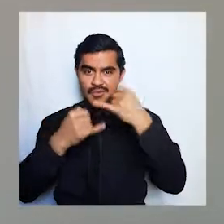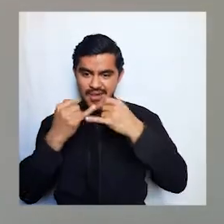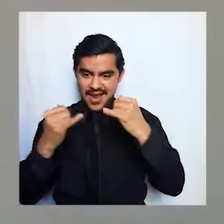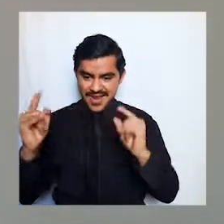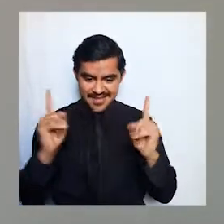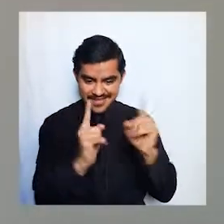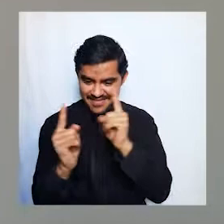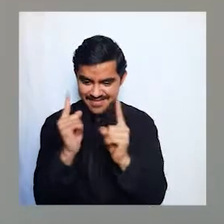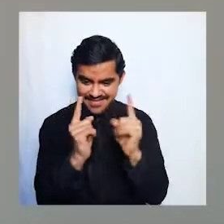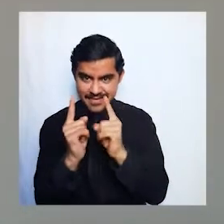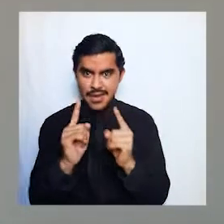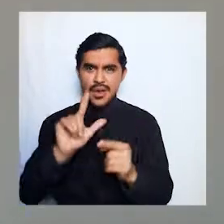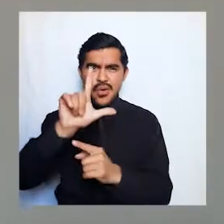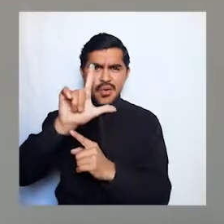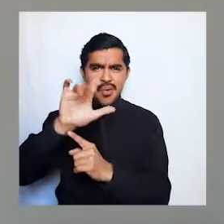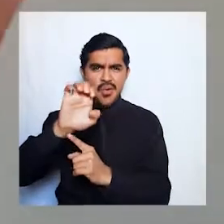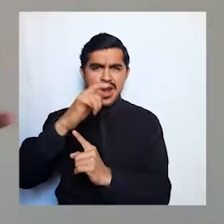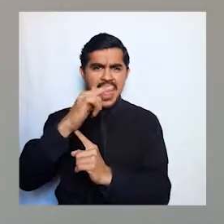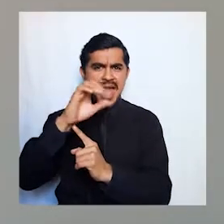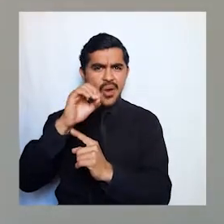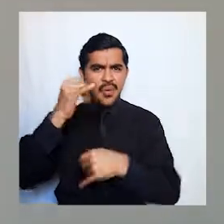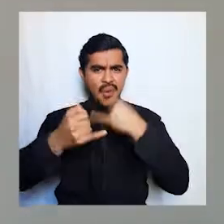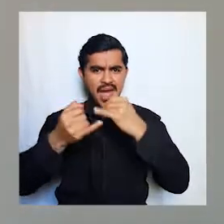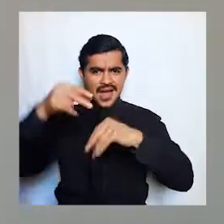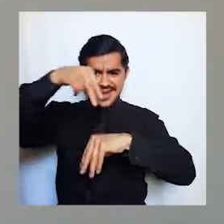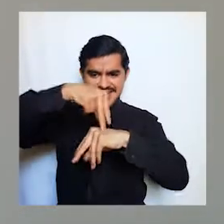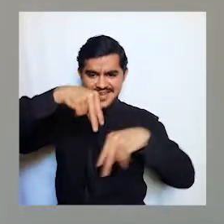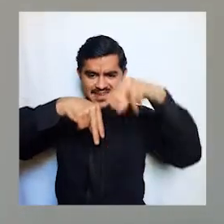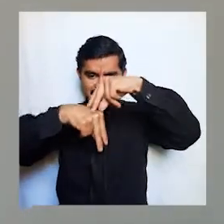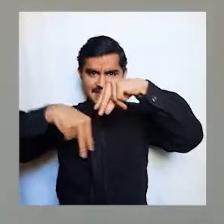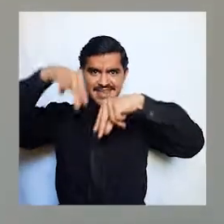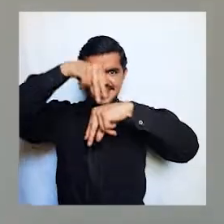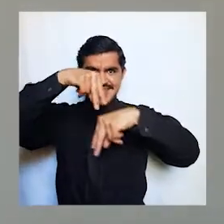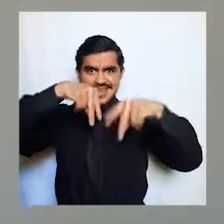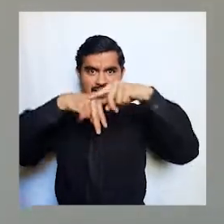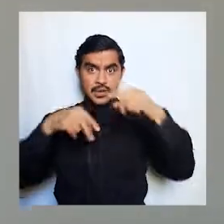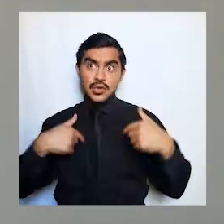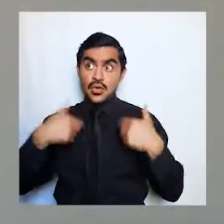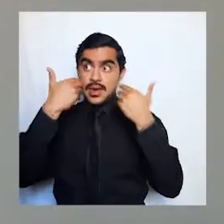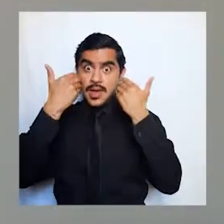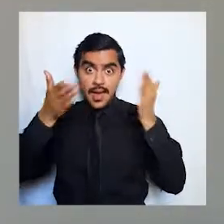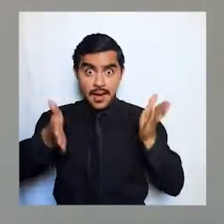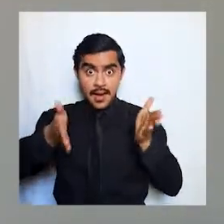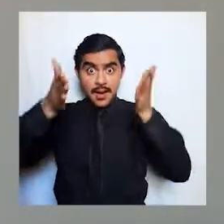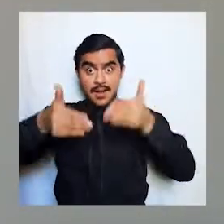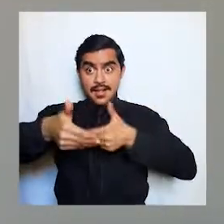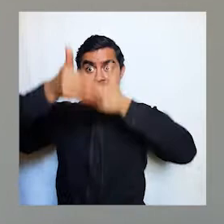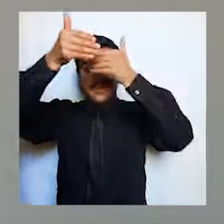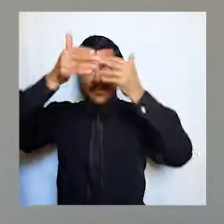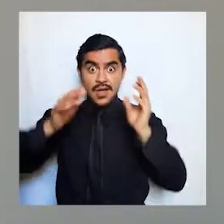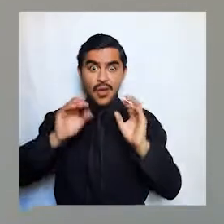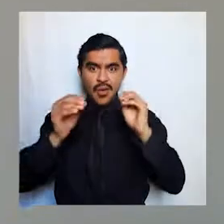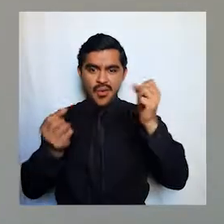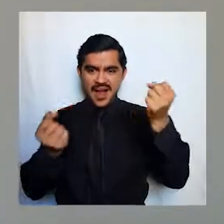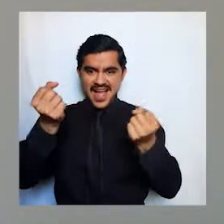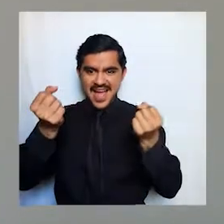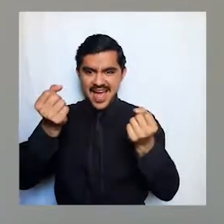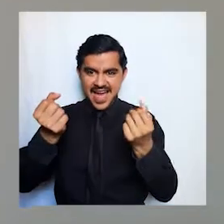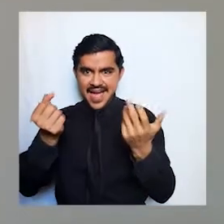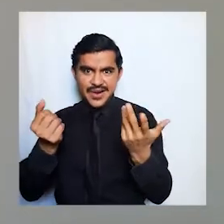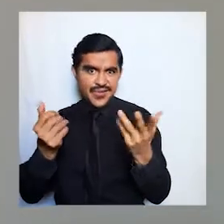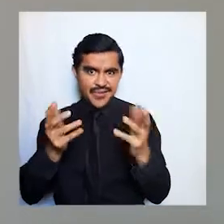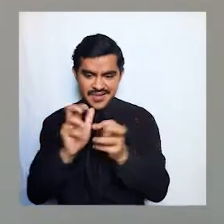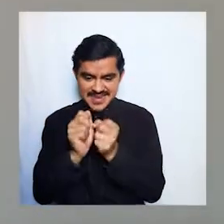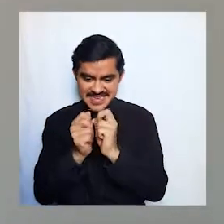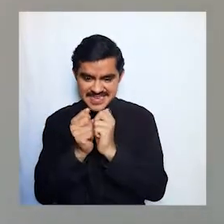plasticina o de lego entonces vos vas a hacer todo digamos vas a hacer un edificio que vas a hacer un carrito de lego de